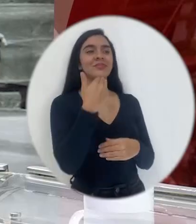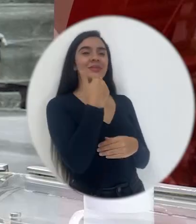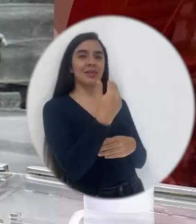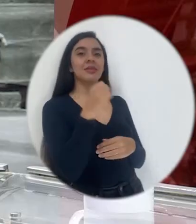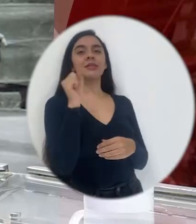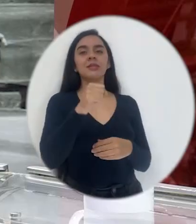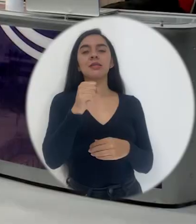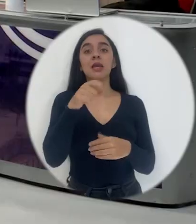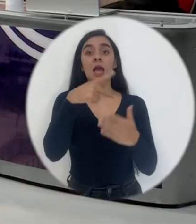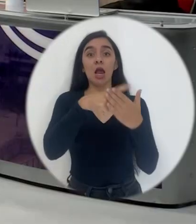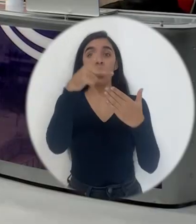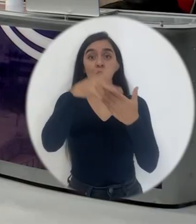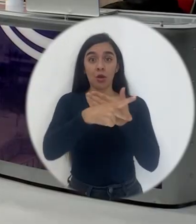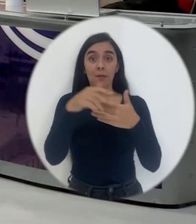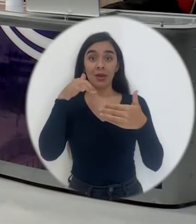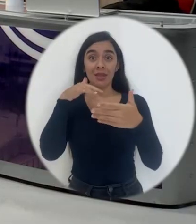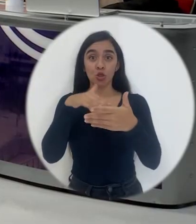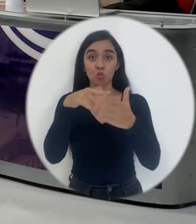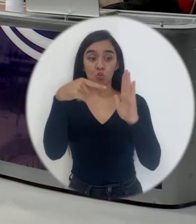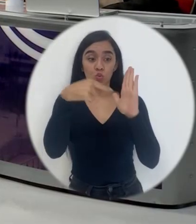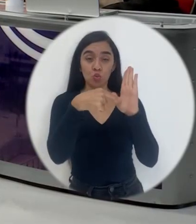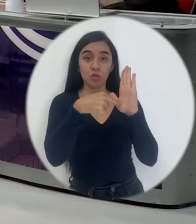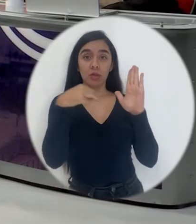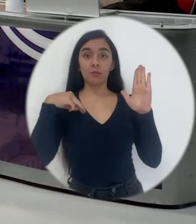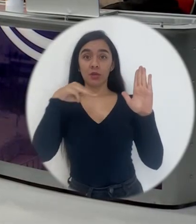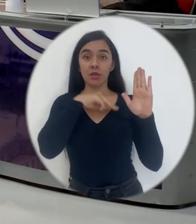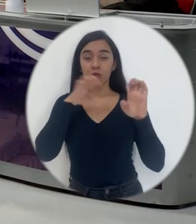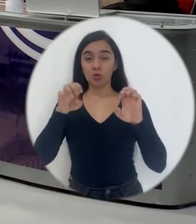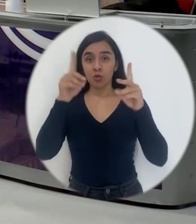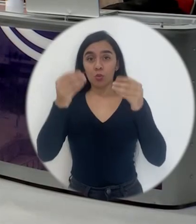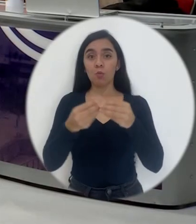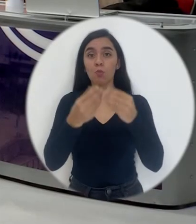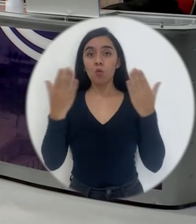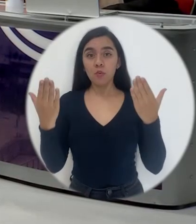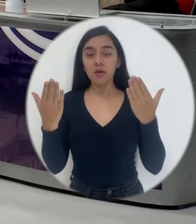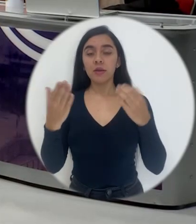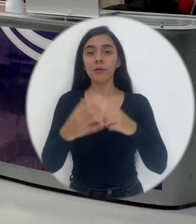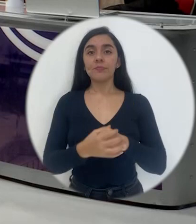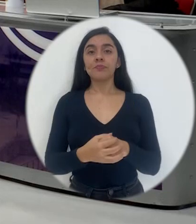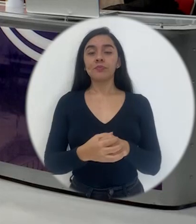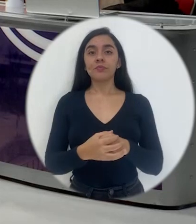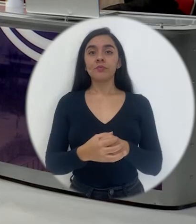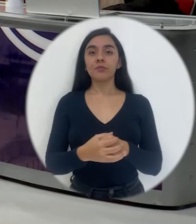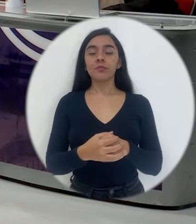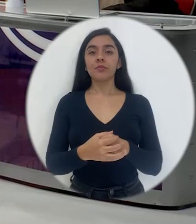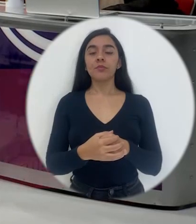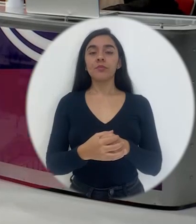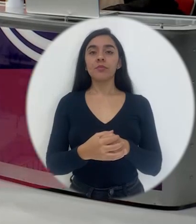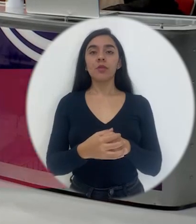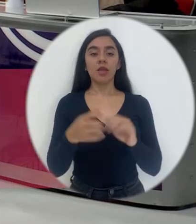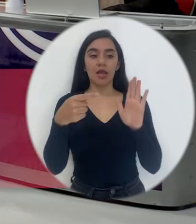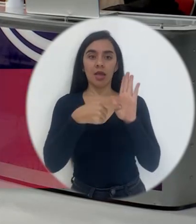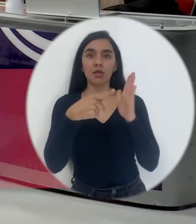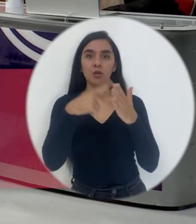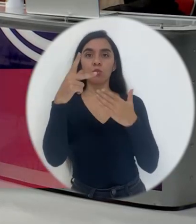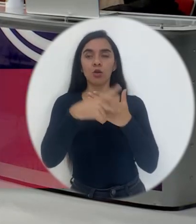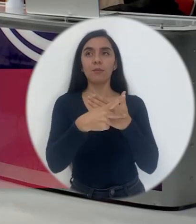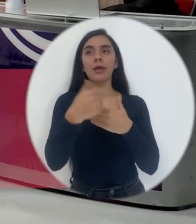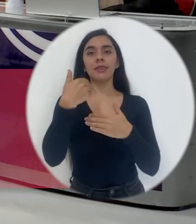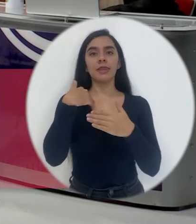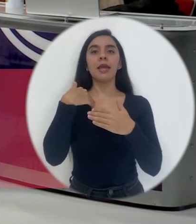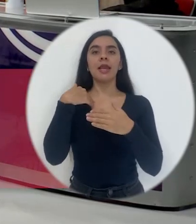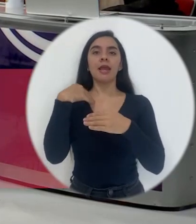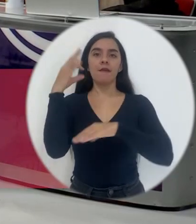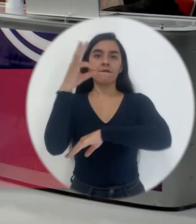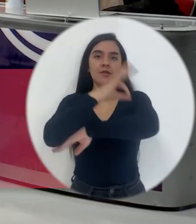Muchas gracias. Sí, bueno, el programa de estudios del Ministerio de Educación Pública fue...